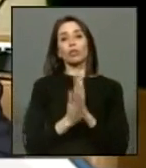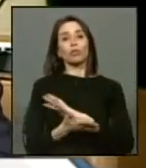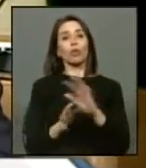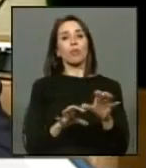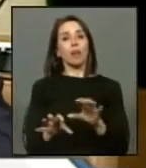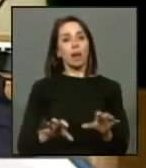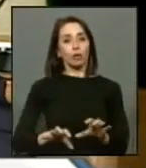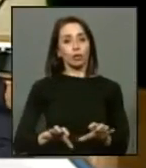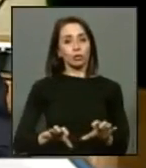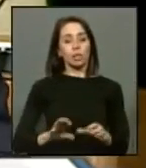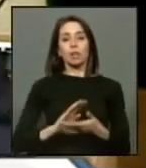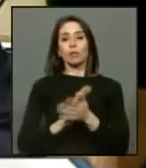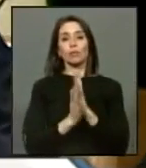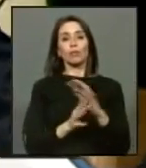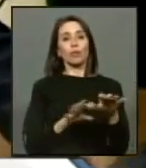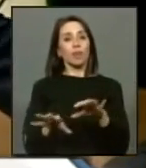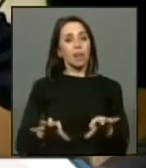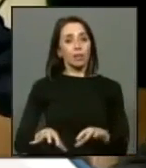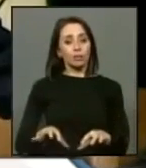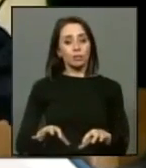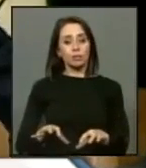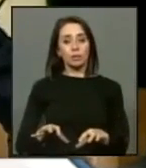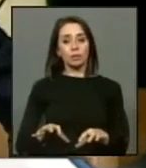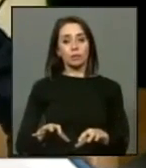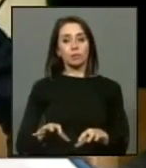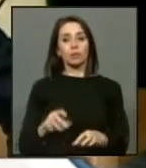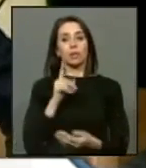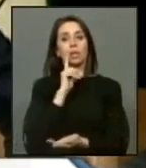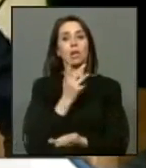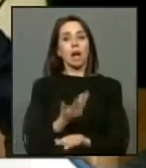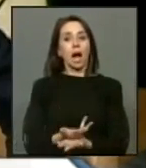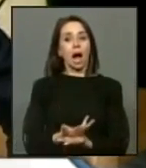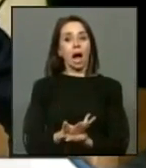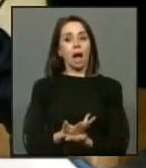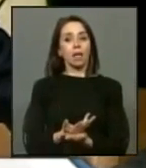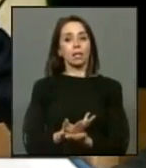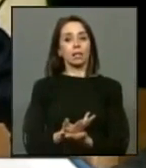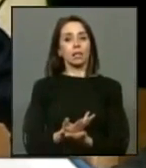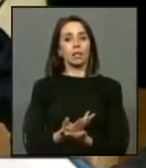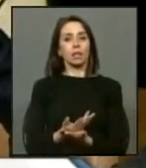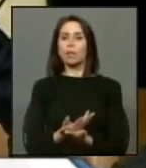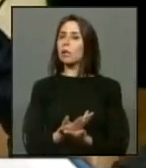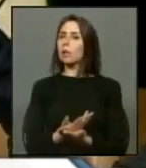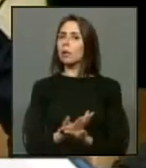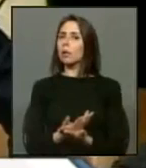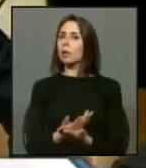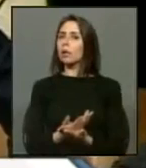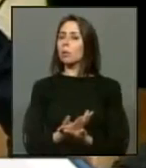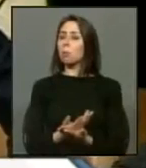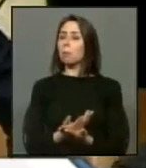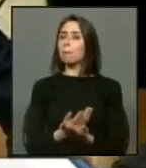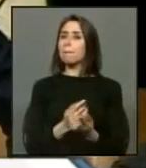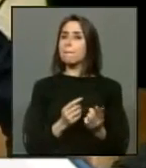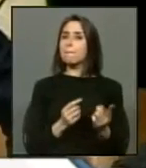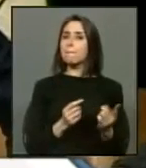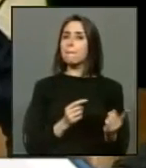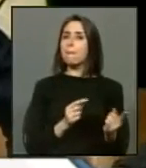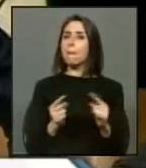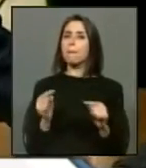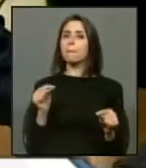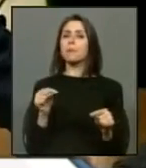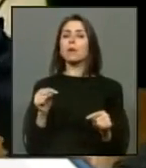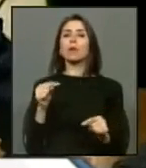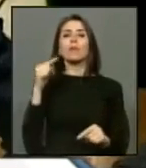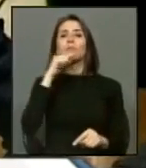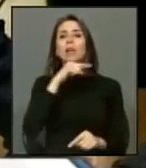cosa en todo orden de cosa existen uno que otro pero además aquí se falaciamente se dice